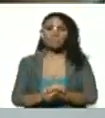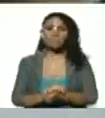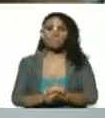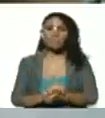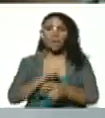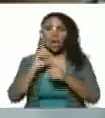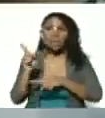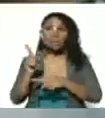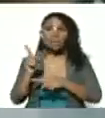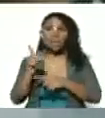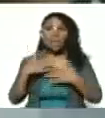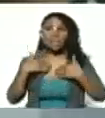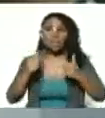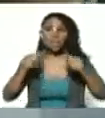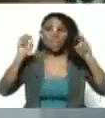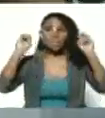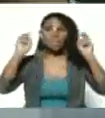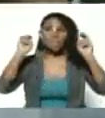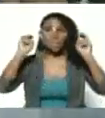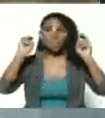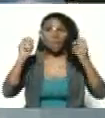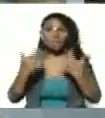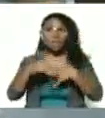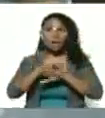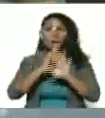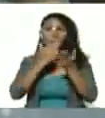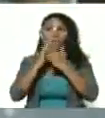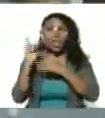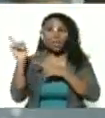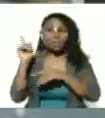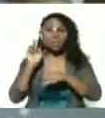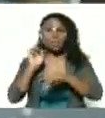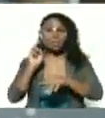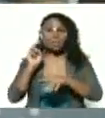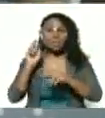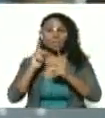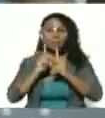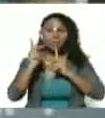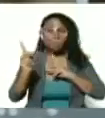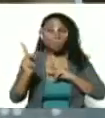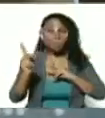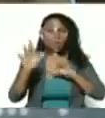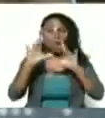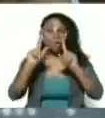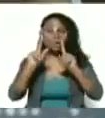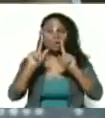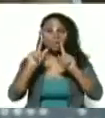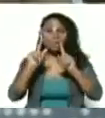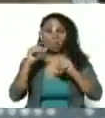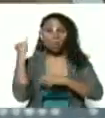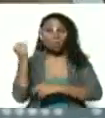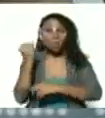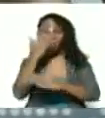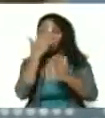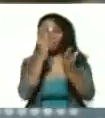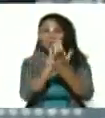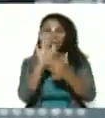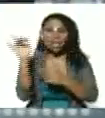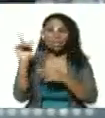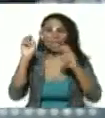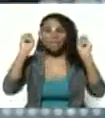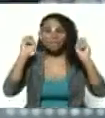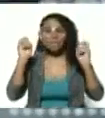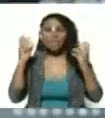de la salud las áreas de salud integral comunitaria en este caso en el kilómetro 11 del Junquito es la frontera entre el área de salud